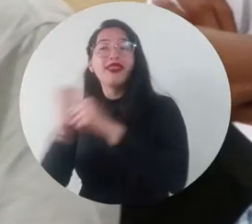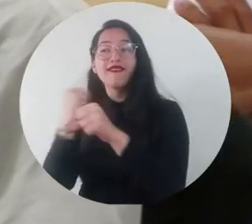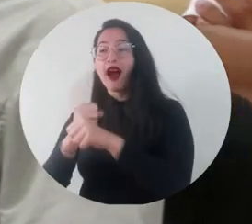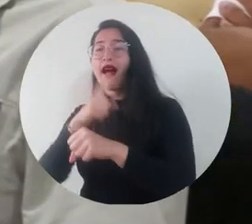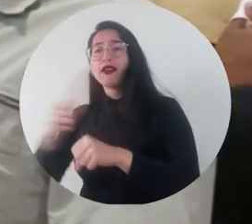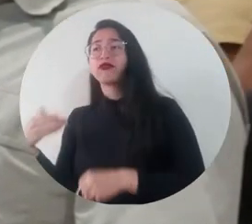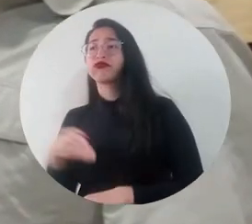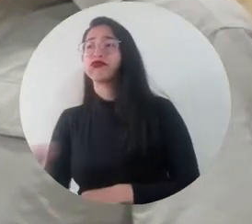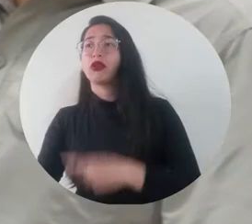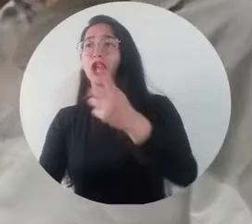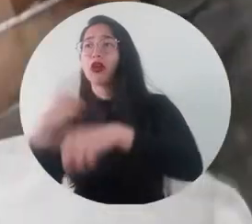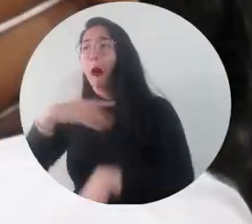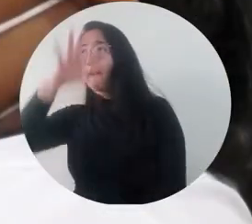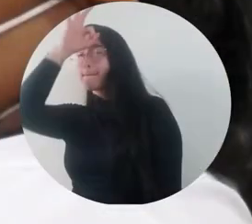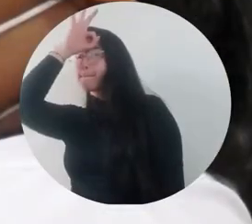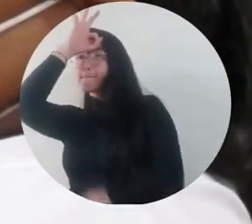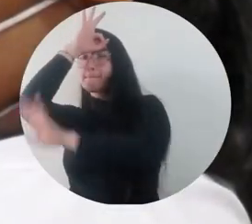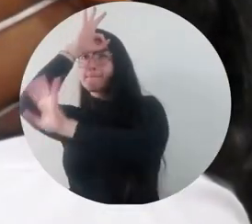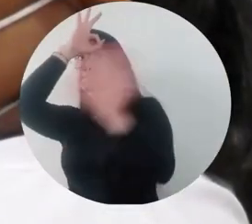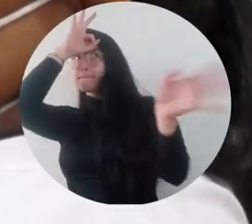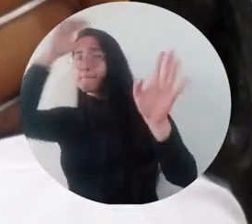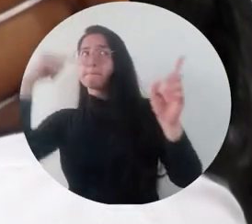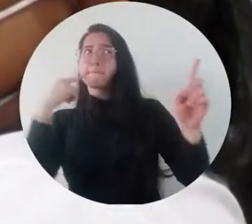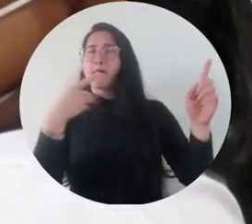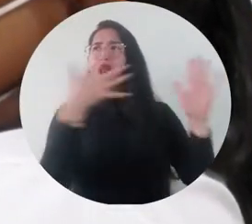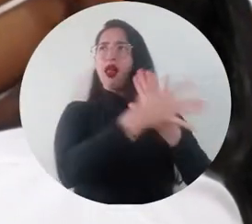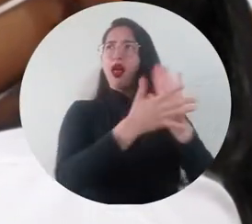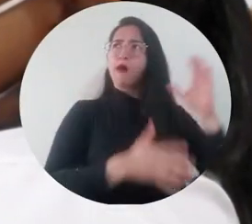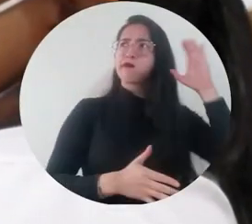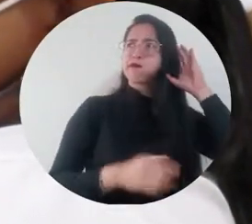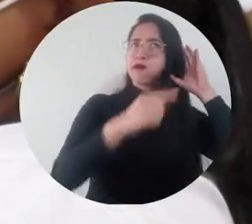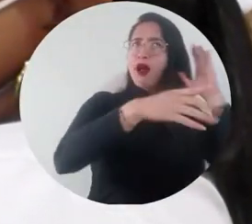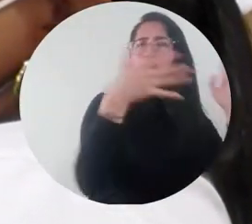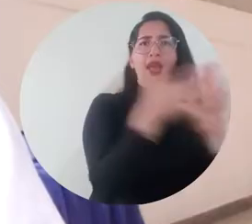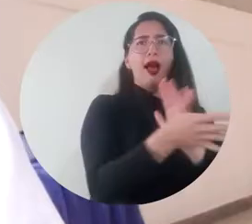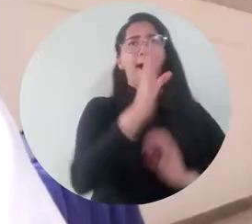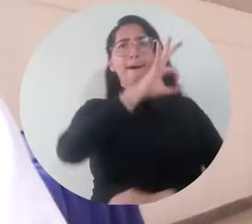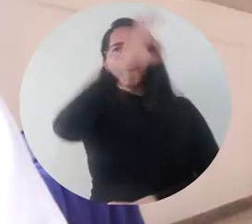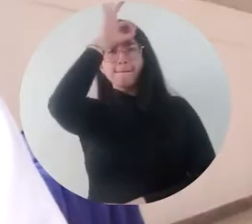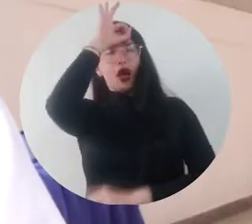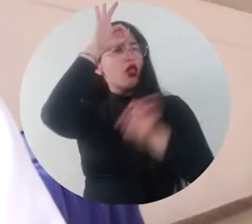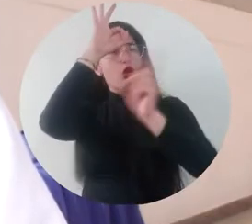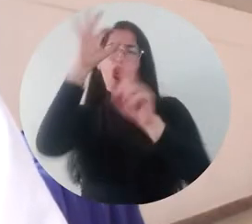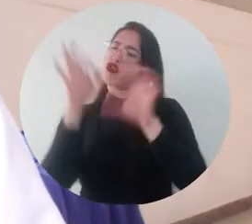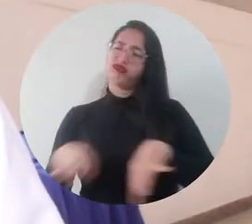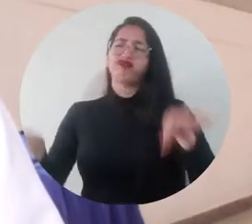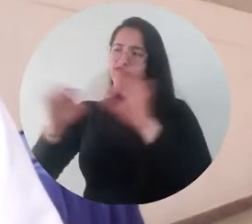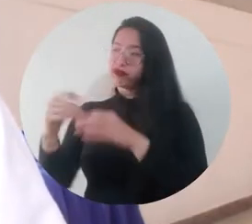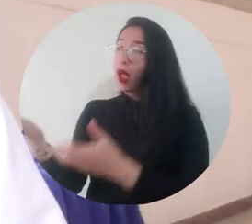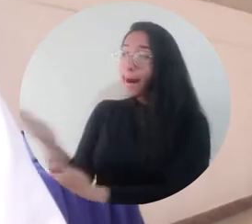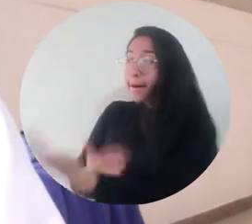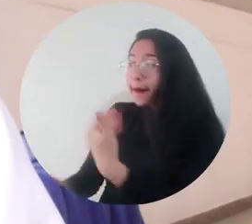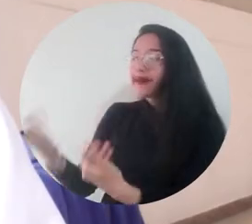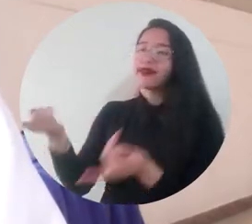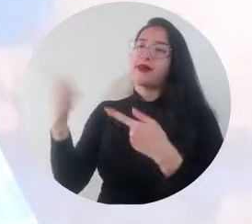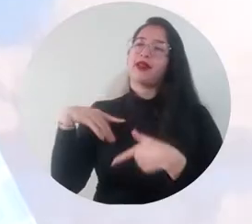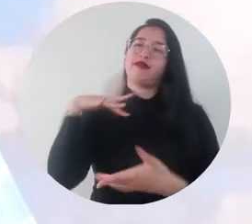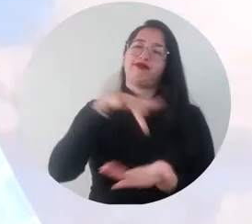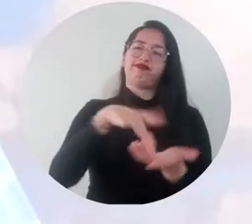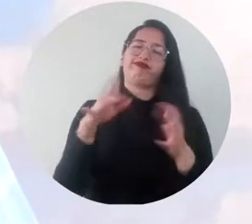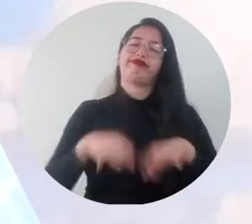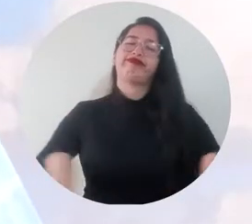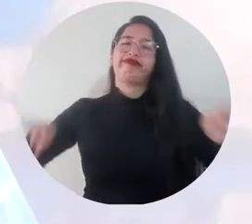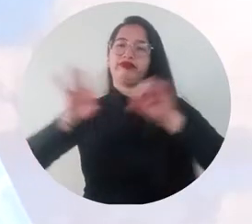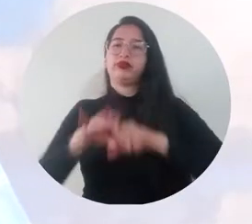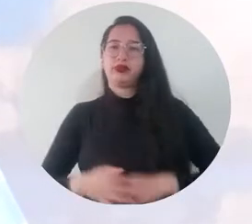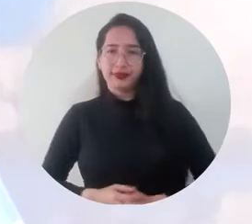participación, no estamos haciendo nada tenemos que involucrarlos, tenemos que escuchar sus ideas y así nos conseguimos como aliados Le doy